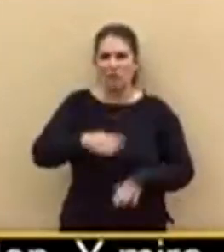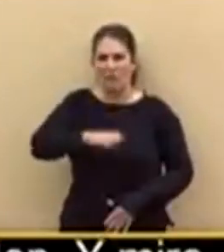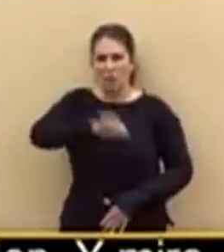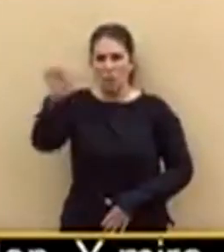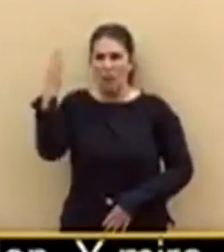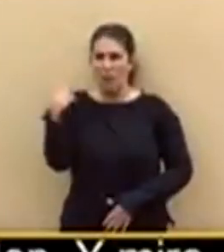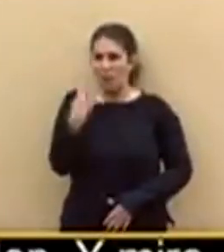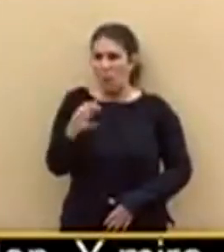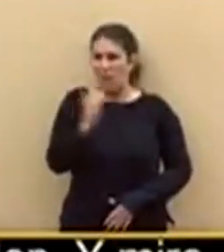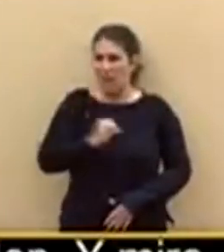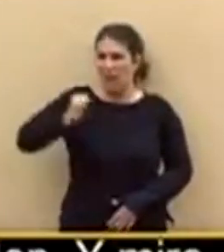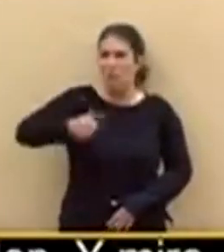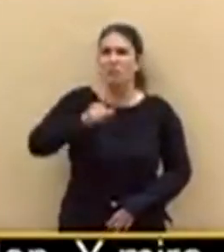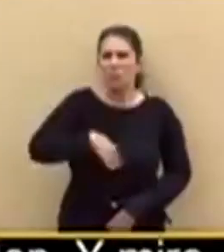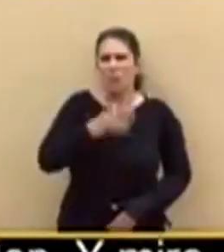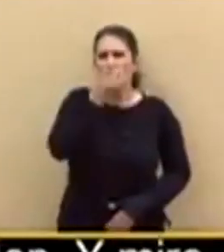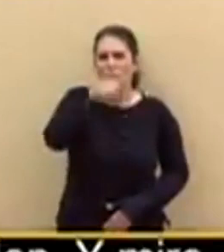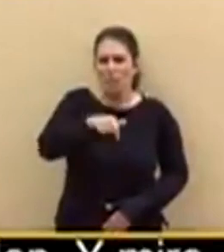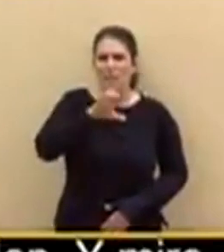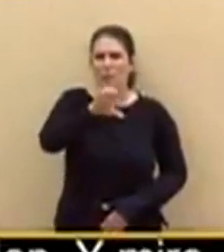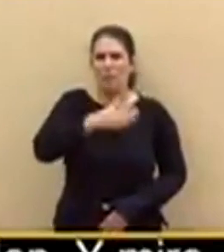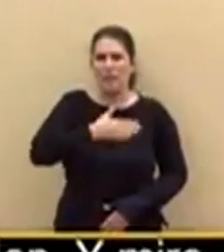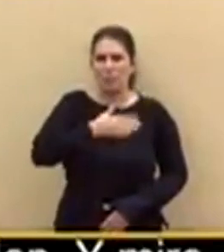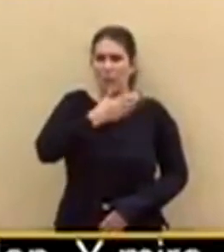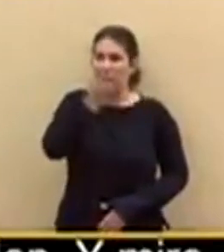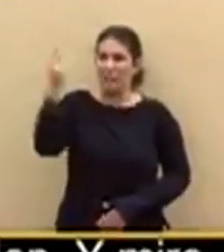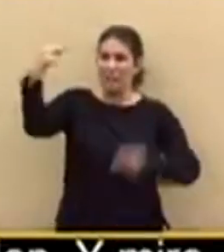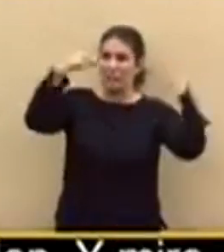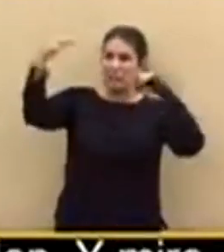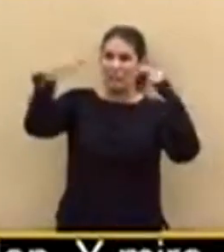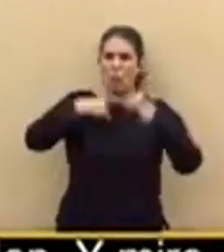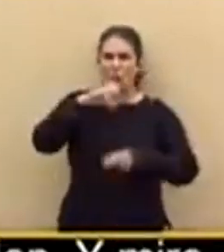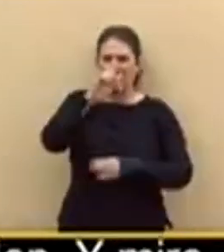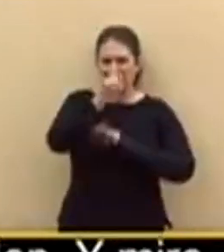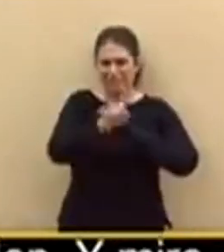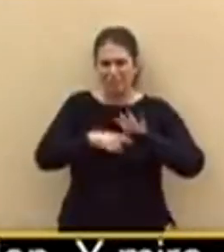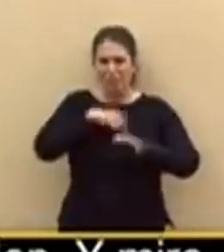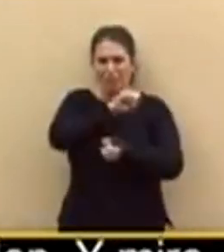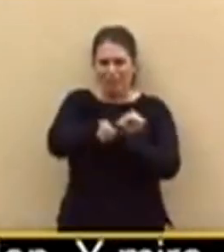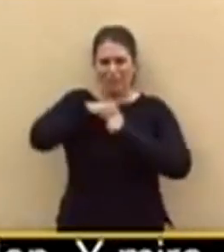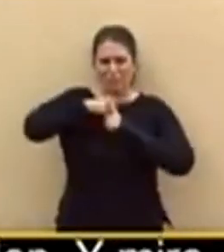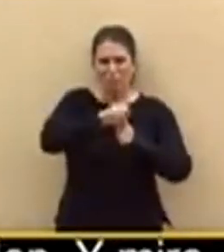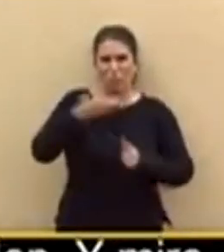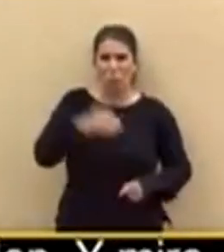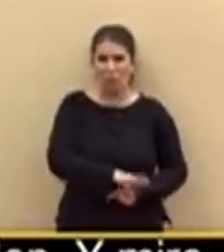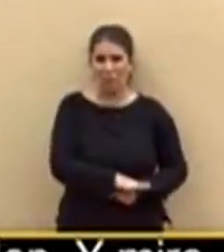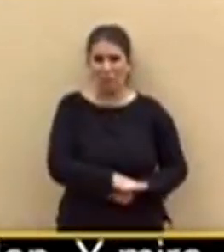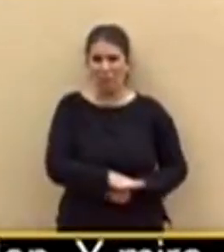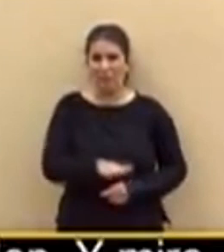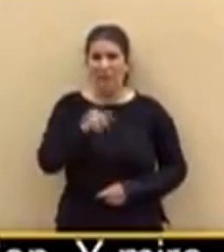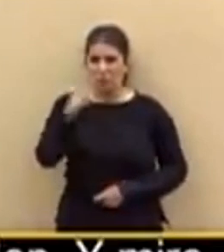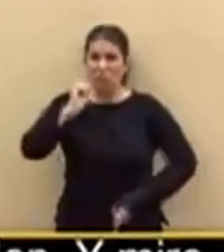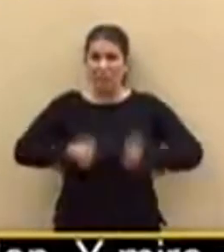este país ante un mundo que nos veía como un país atrasado de cárceles, opresión y muerte. Esos dictadores